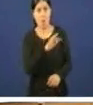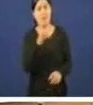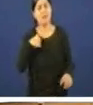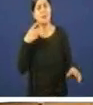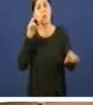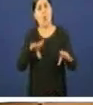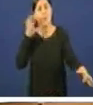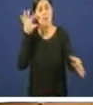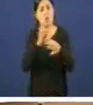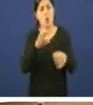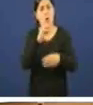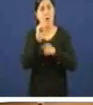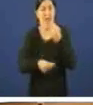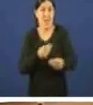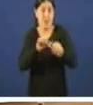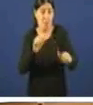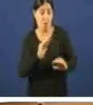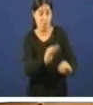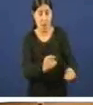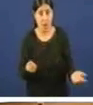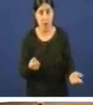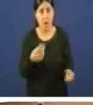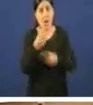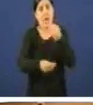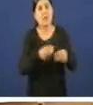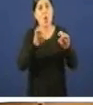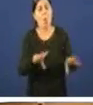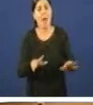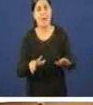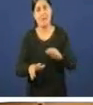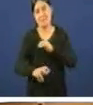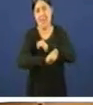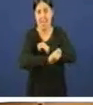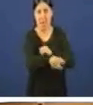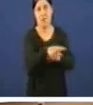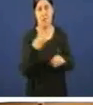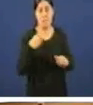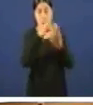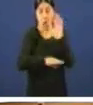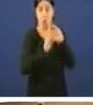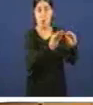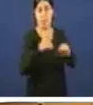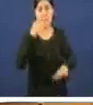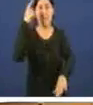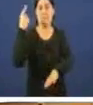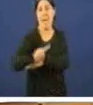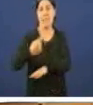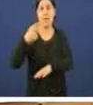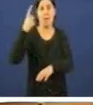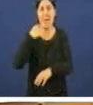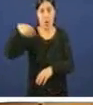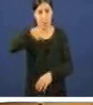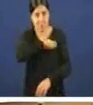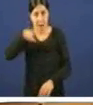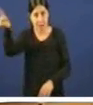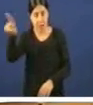realizada desta maneira realizada vai xo achantase ecoas condiciós marcadas polo Banco de España pero tamén pero